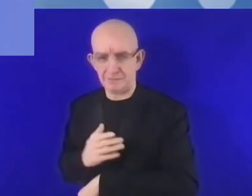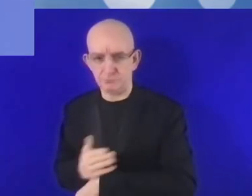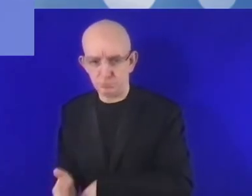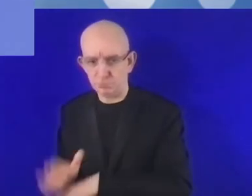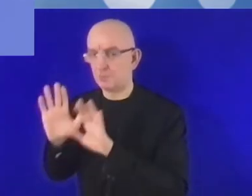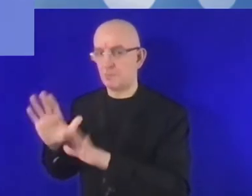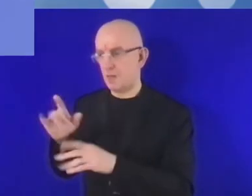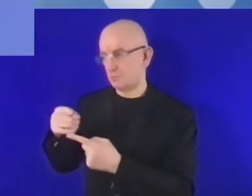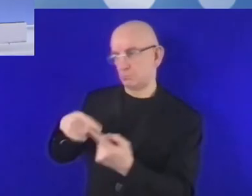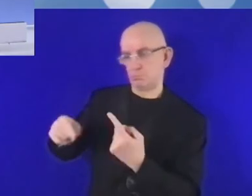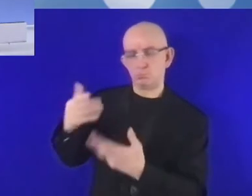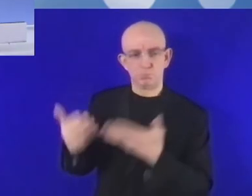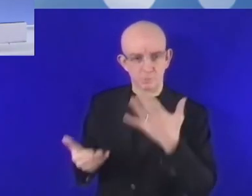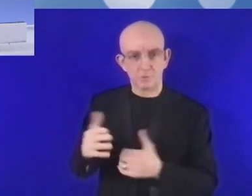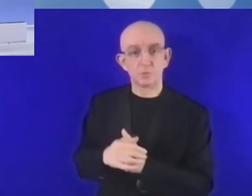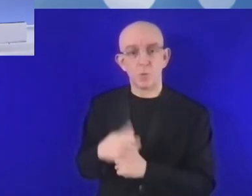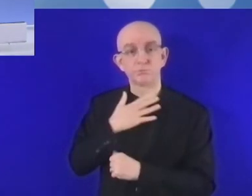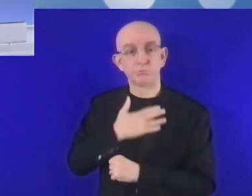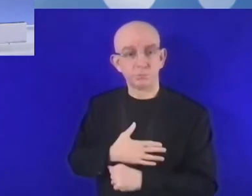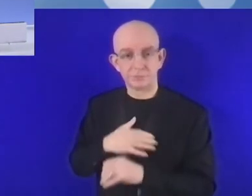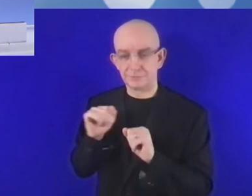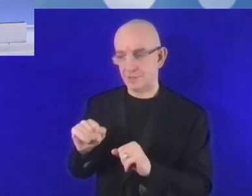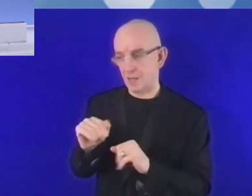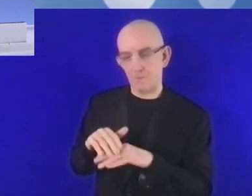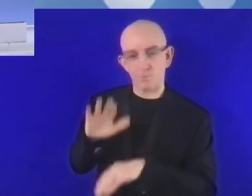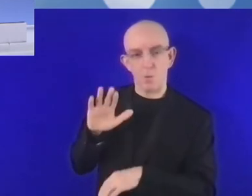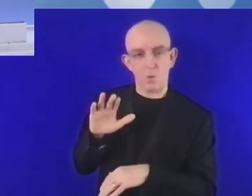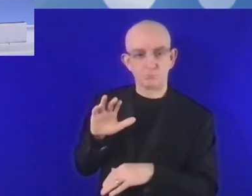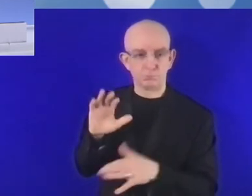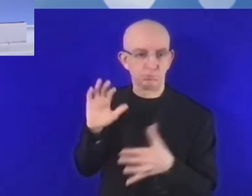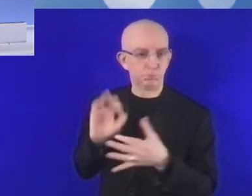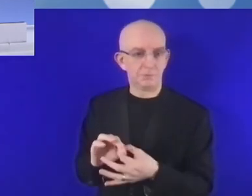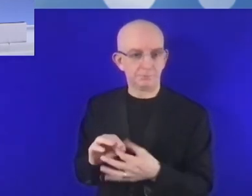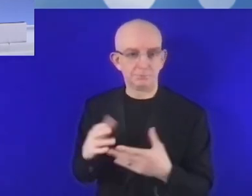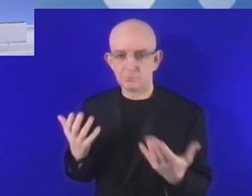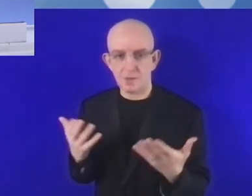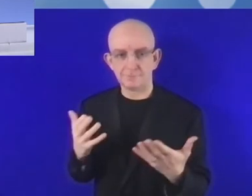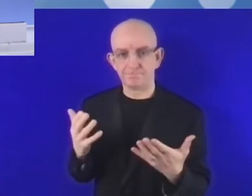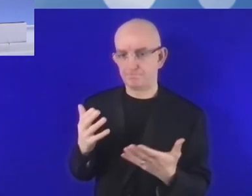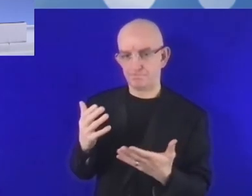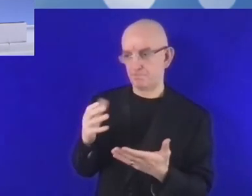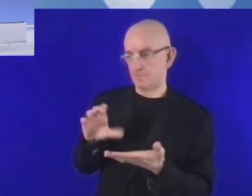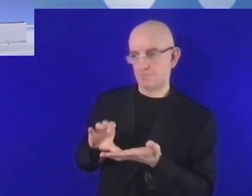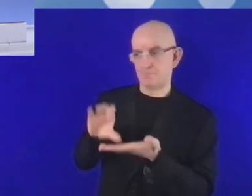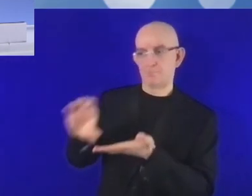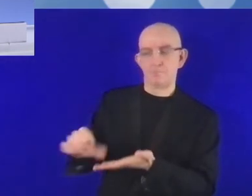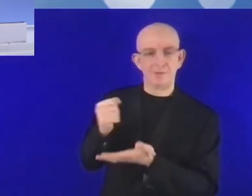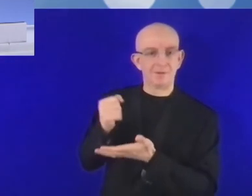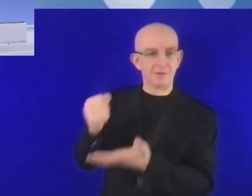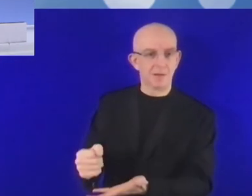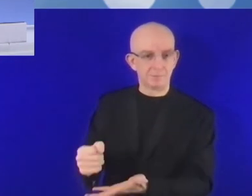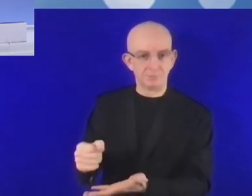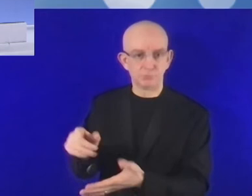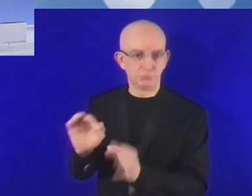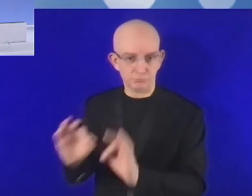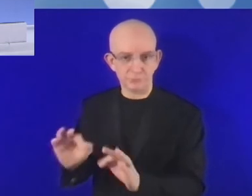Después retomaremos la cuestión de las inversiones, si es que el tiempo nos lo permite. En este momento me